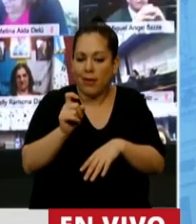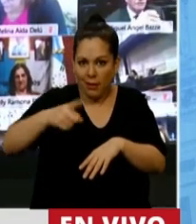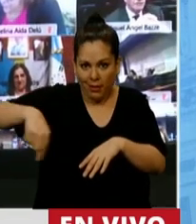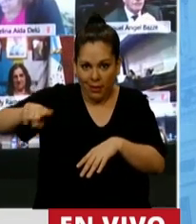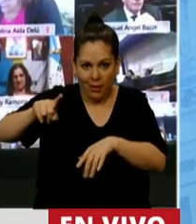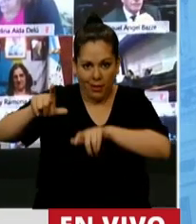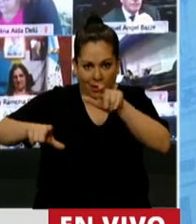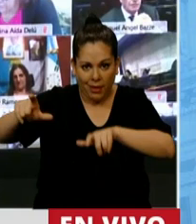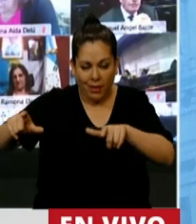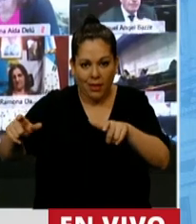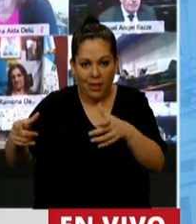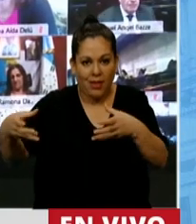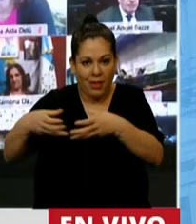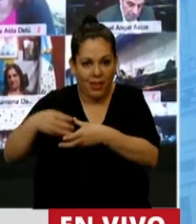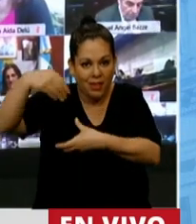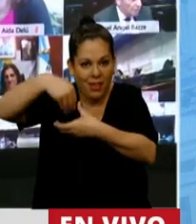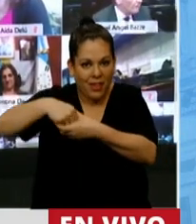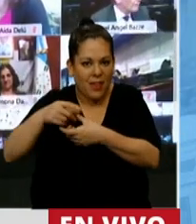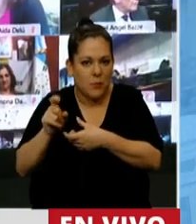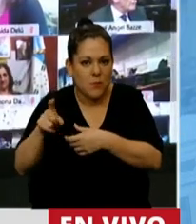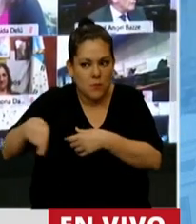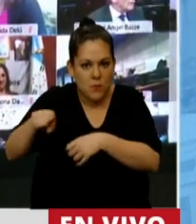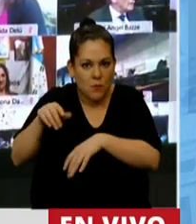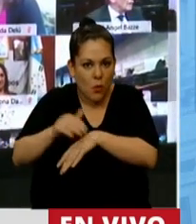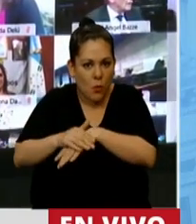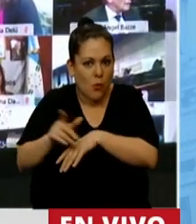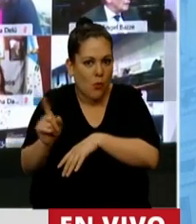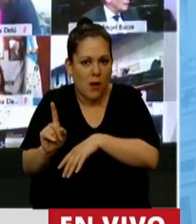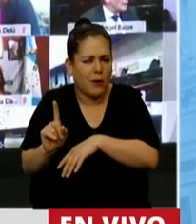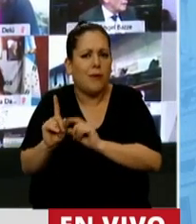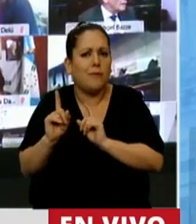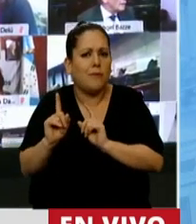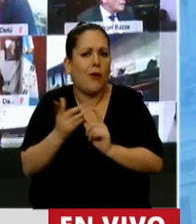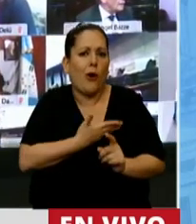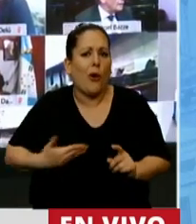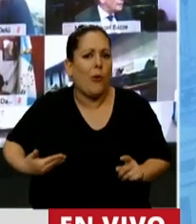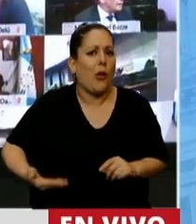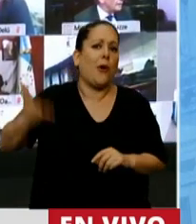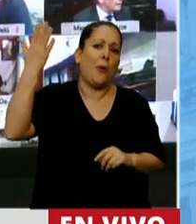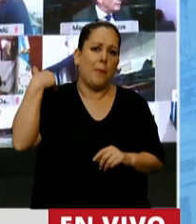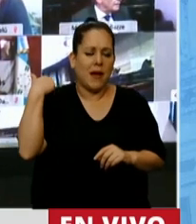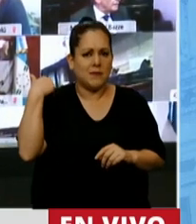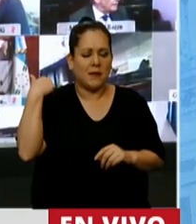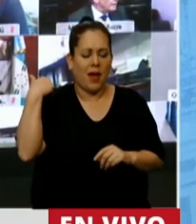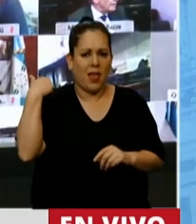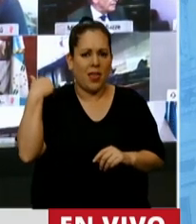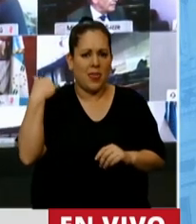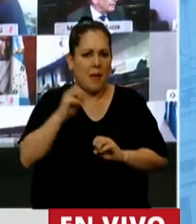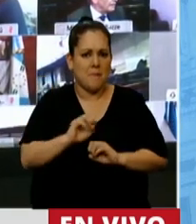hoy en el escenario de esta obra teatral que decía, sino los que estuvieron antes, en la temporada anterior.